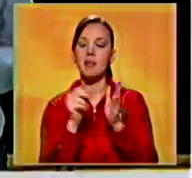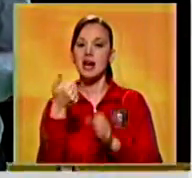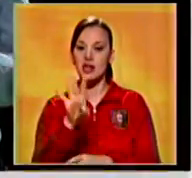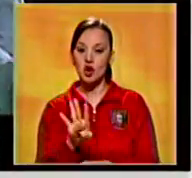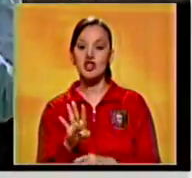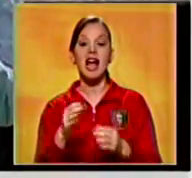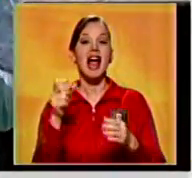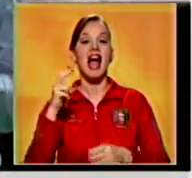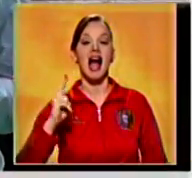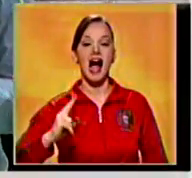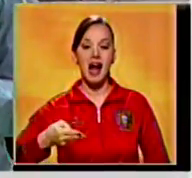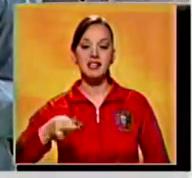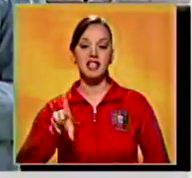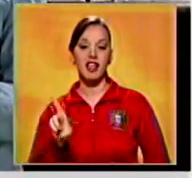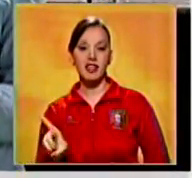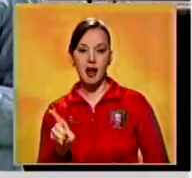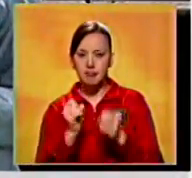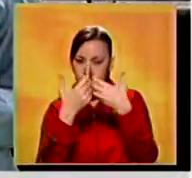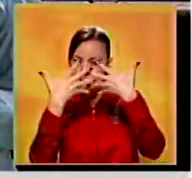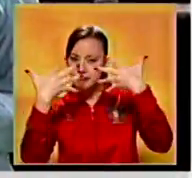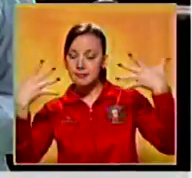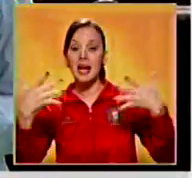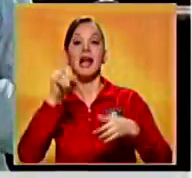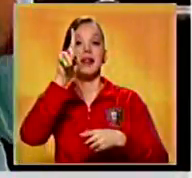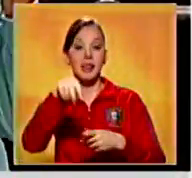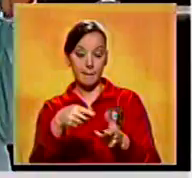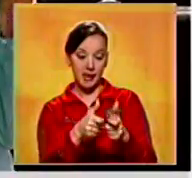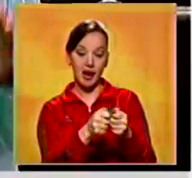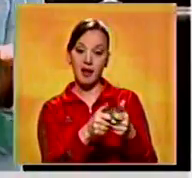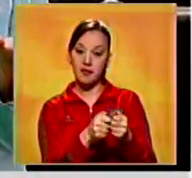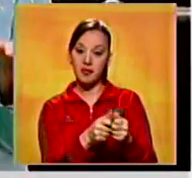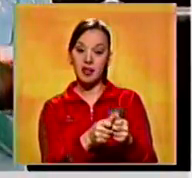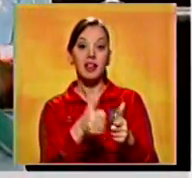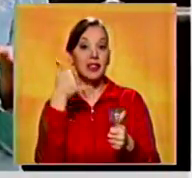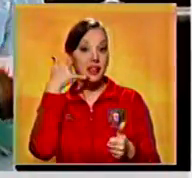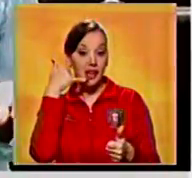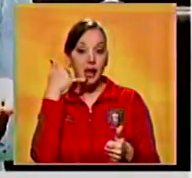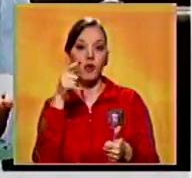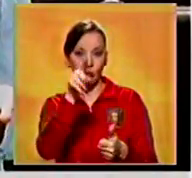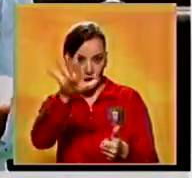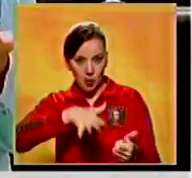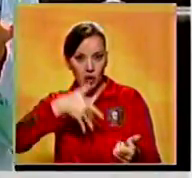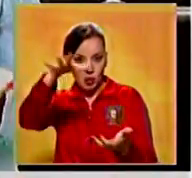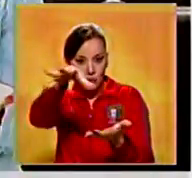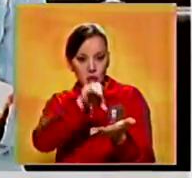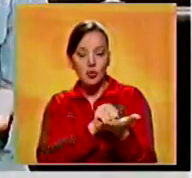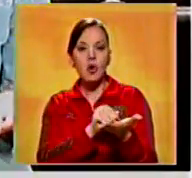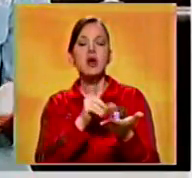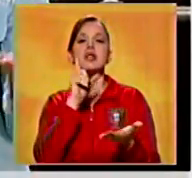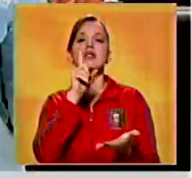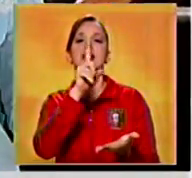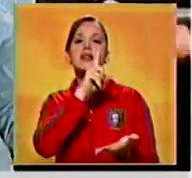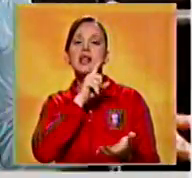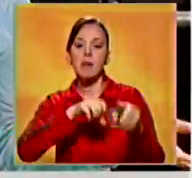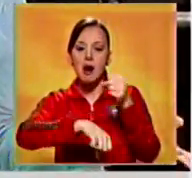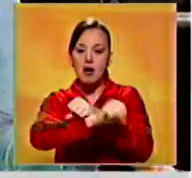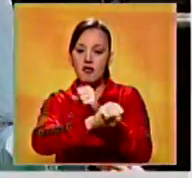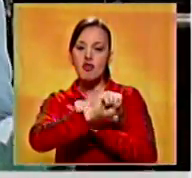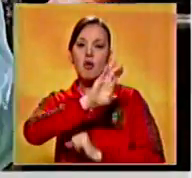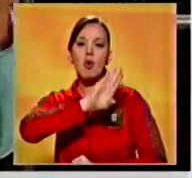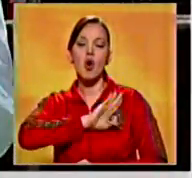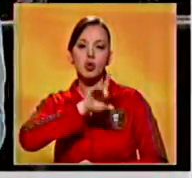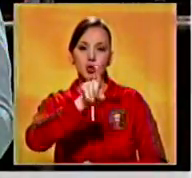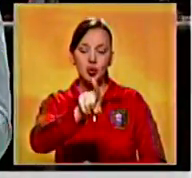además hay la posibilidad que a través de teléfonos inteligentes usted pueda bajar una aplicación que se llama El Fútbol Es Tuyo, si tiene